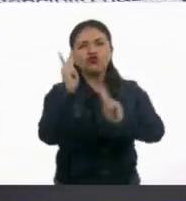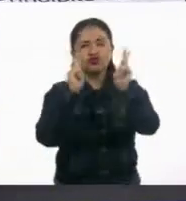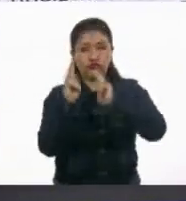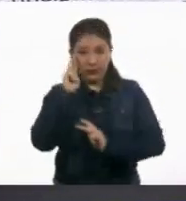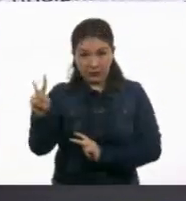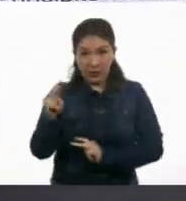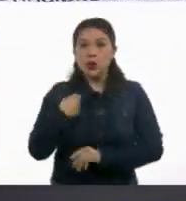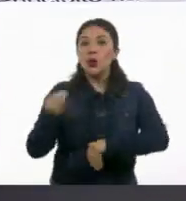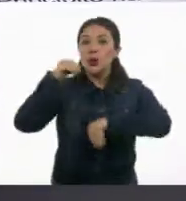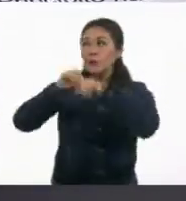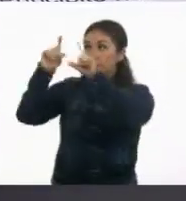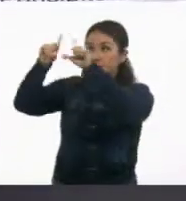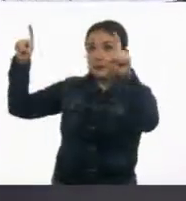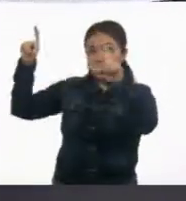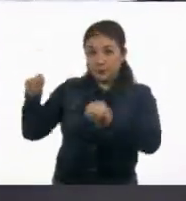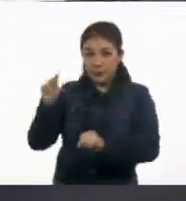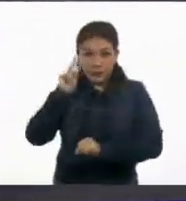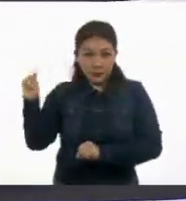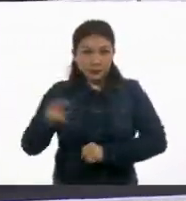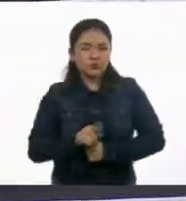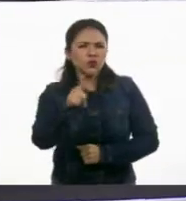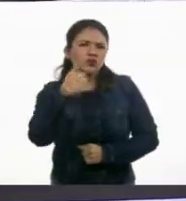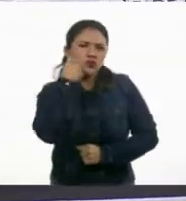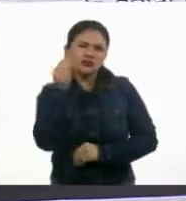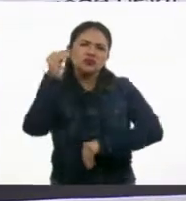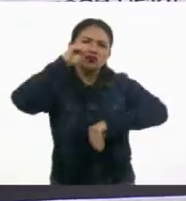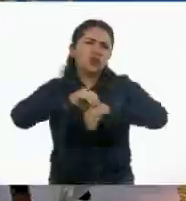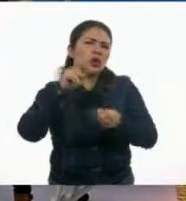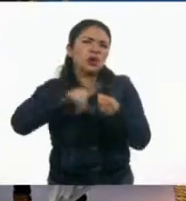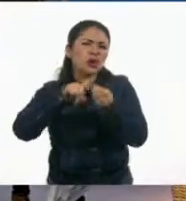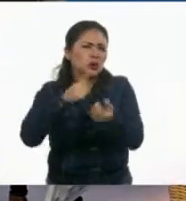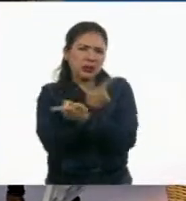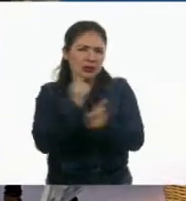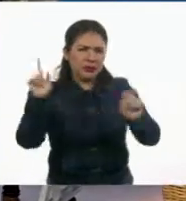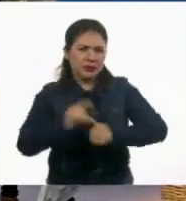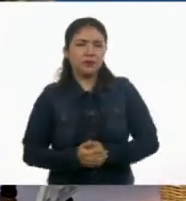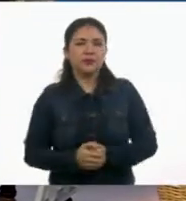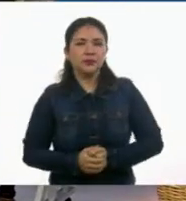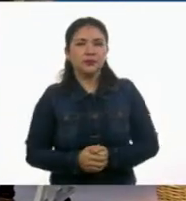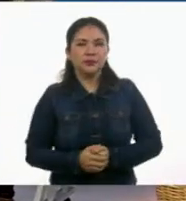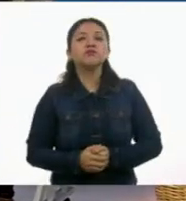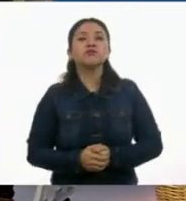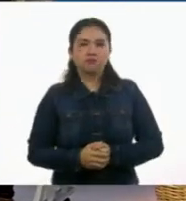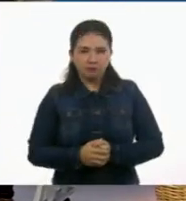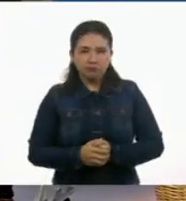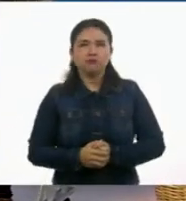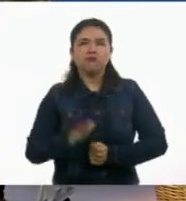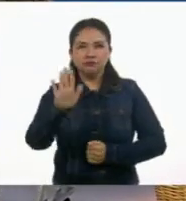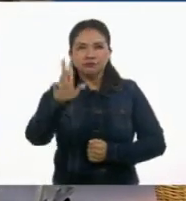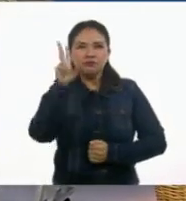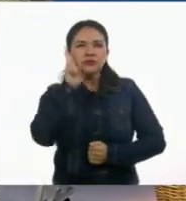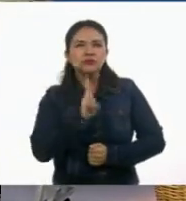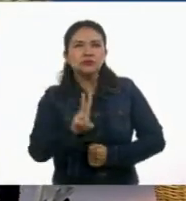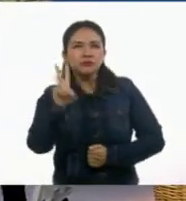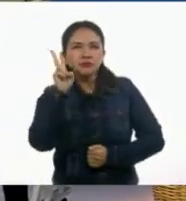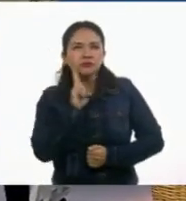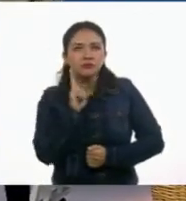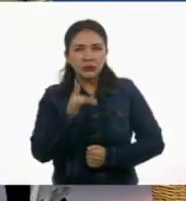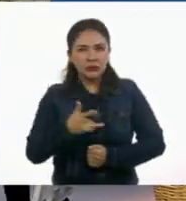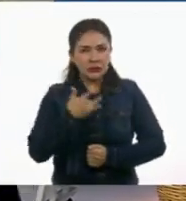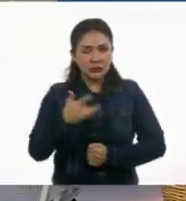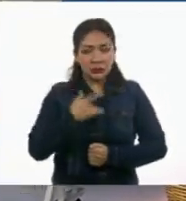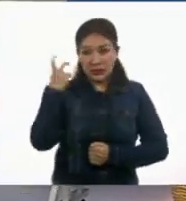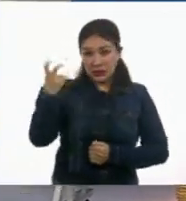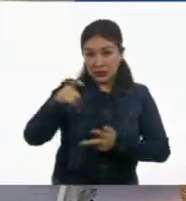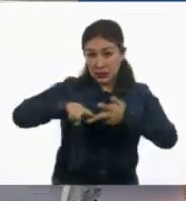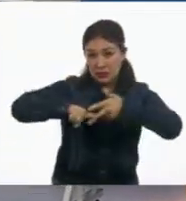ponerla en el pizarro, en donde tú quieras ponerla. ¿Donde yo quiera? Sí, por favor. A ver, a ver, a ver. ¿Les parece que así puede